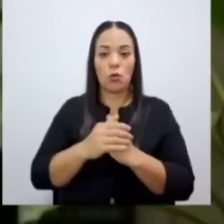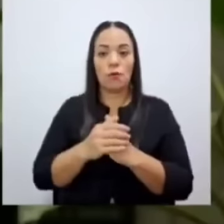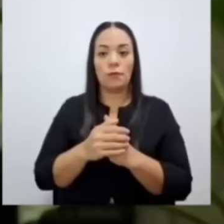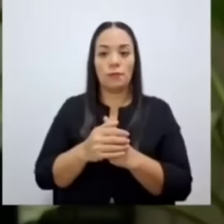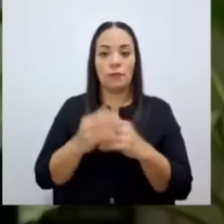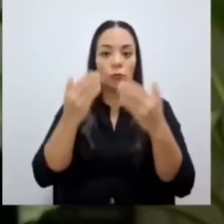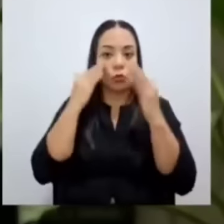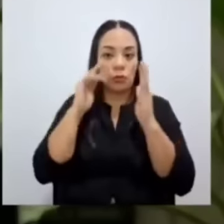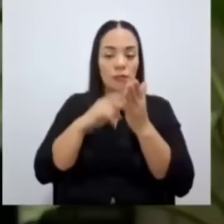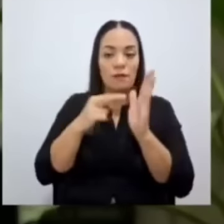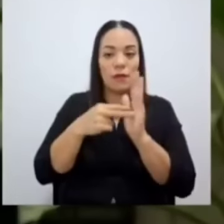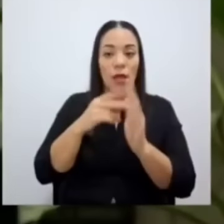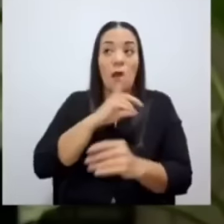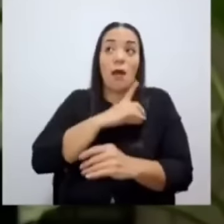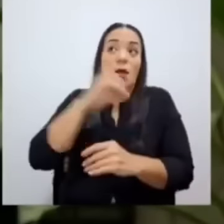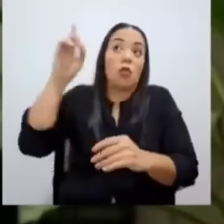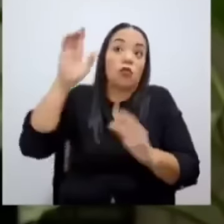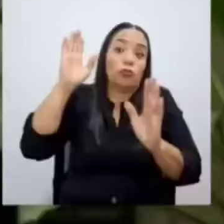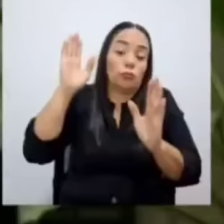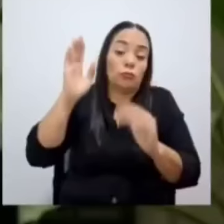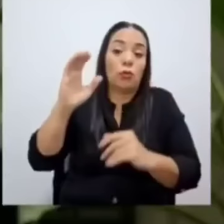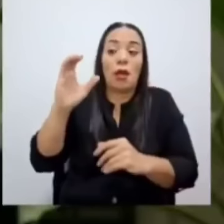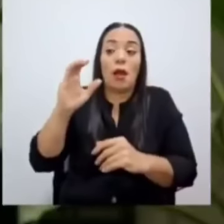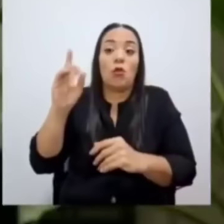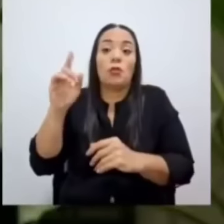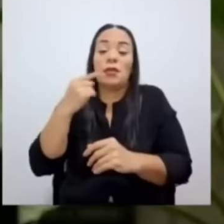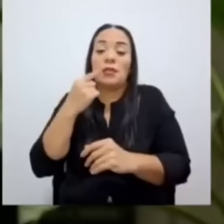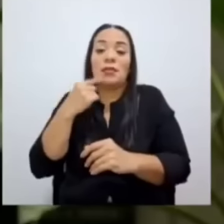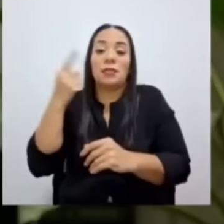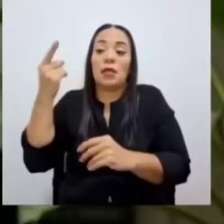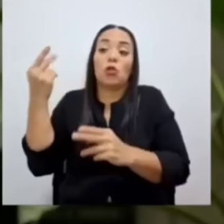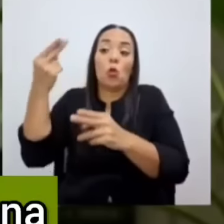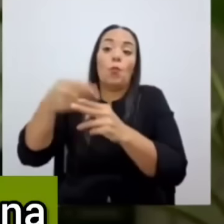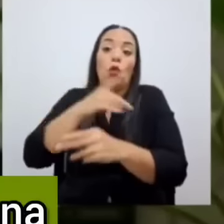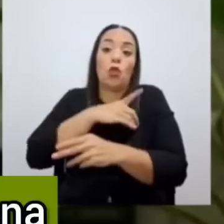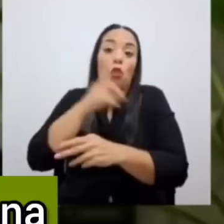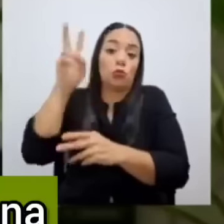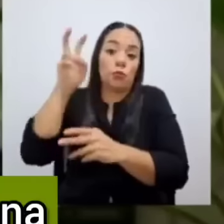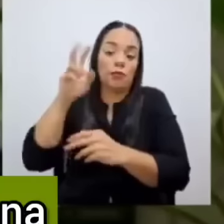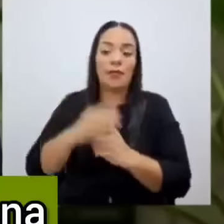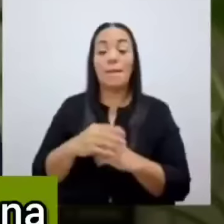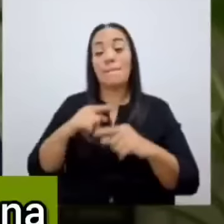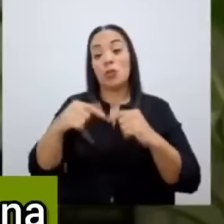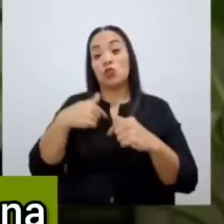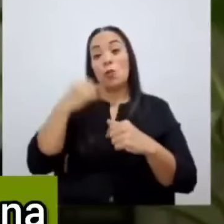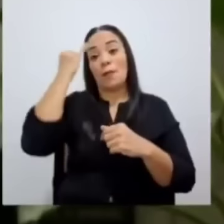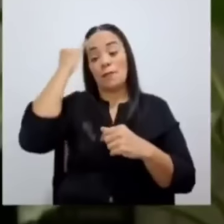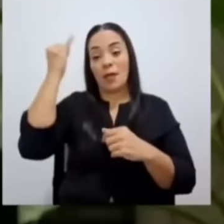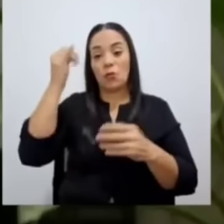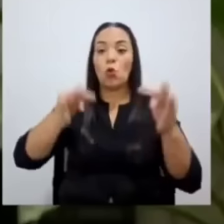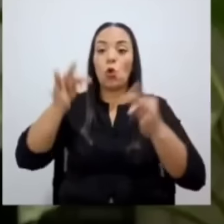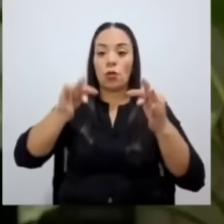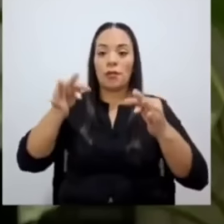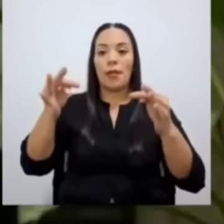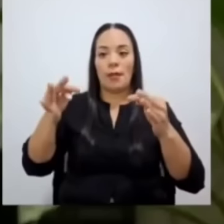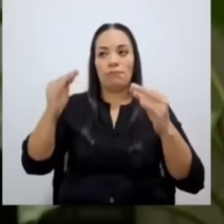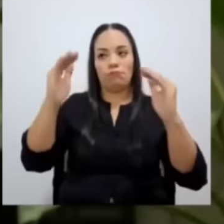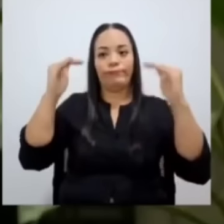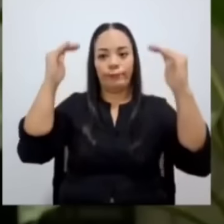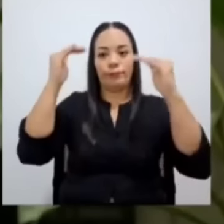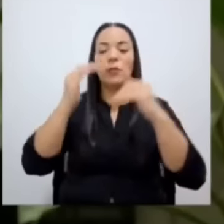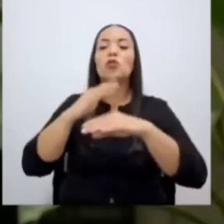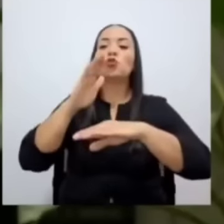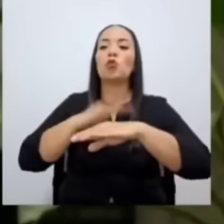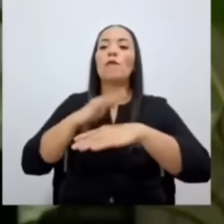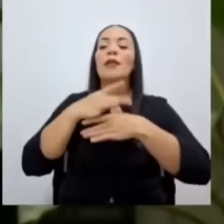si eso significa Dios, porque el señor Díaz dice que él lo nombró Dios, pero yo me imagino que a la Corte Plena, sobre